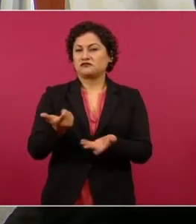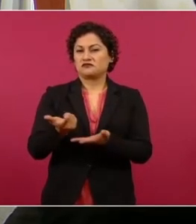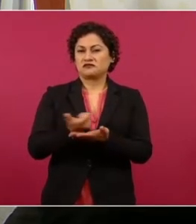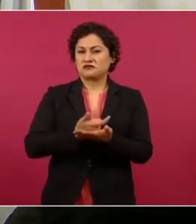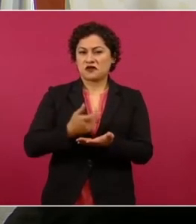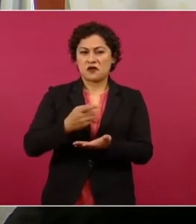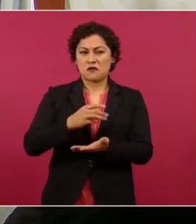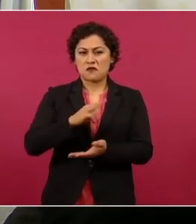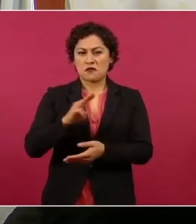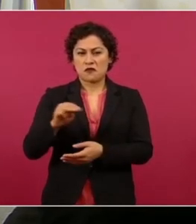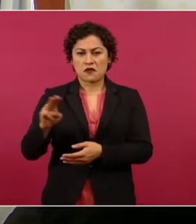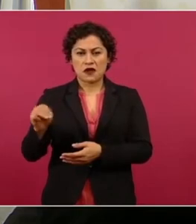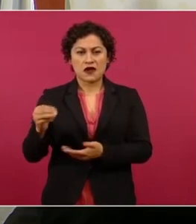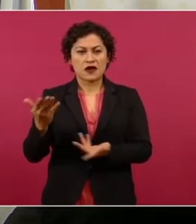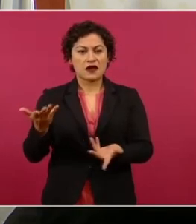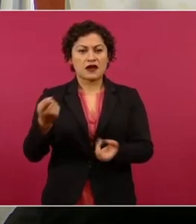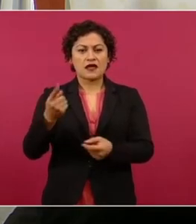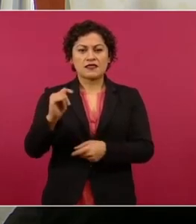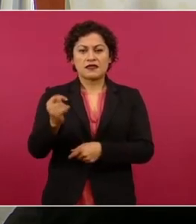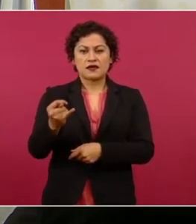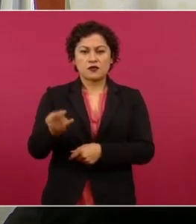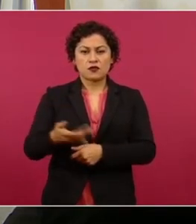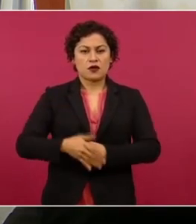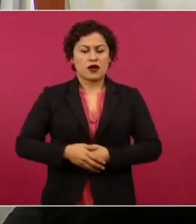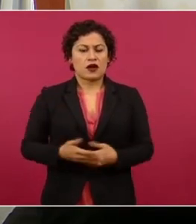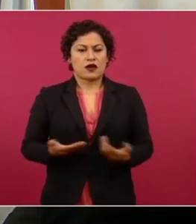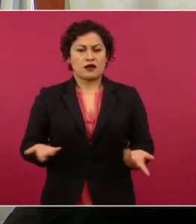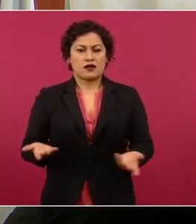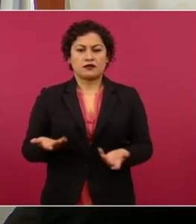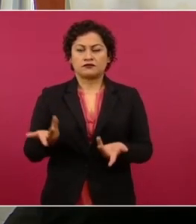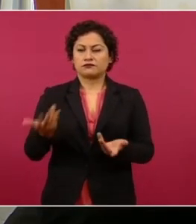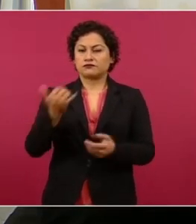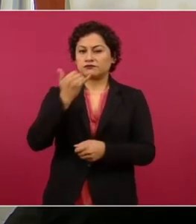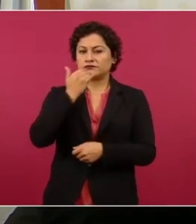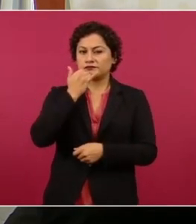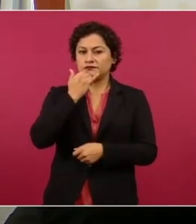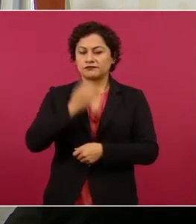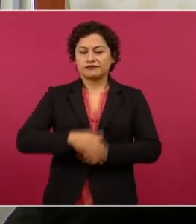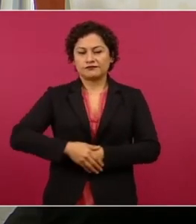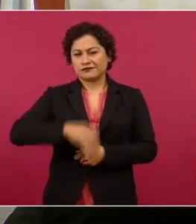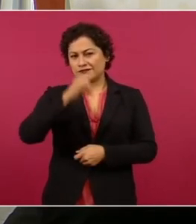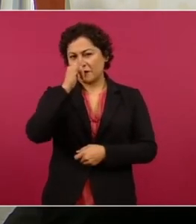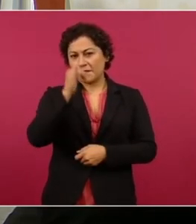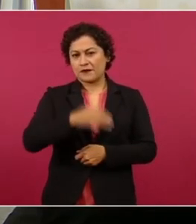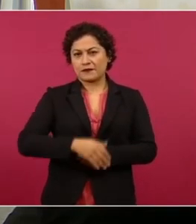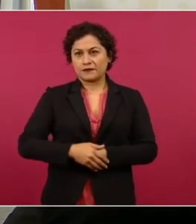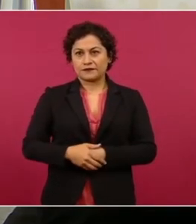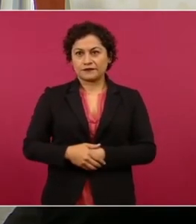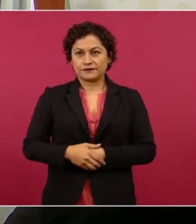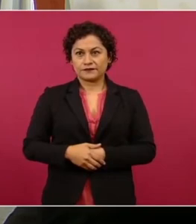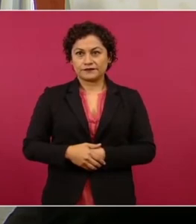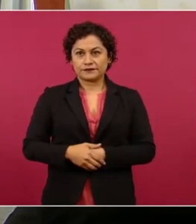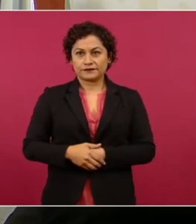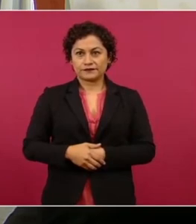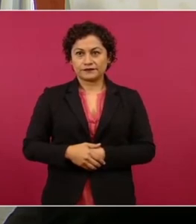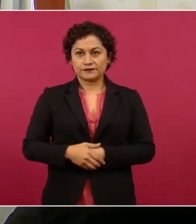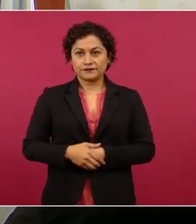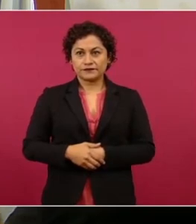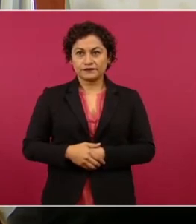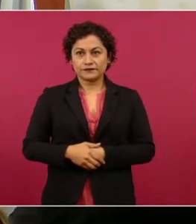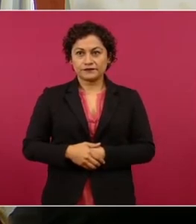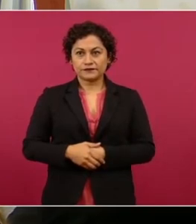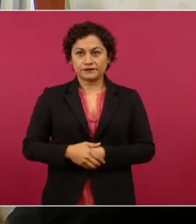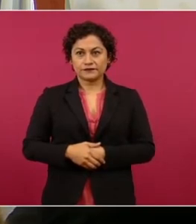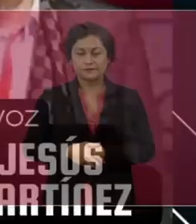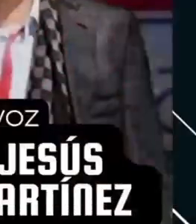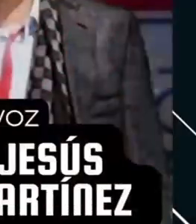pagado Tijuana. ¿Este ha estado encima de Alguarón? No, no son malas, cabrón. Son malas, cabrón. Diga a Guzmán, gordo, que no malas. Diga a Guzmán